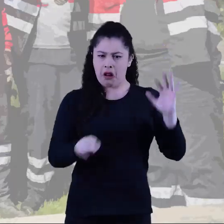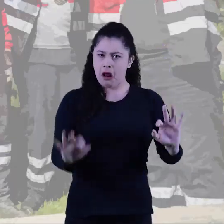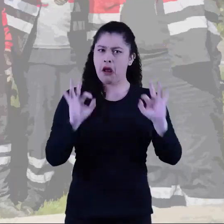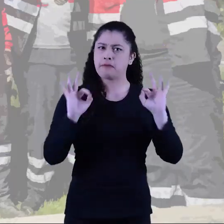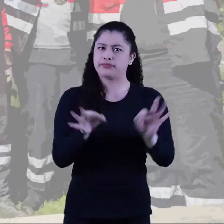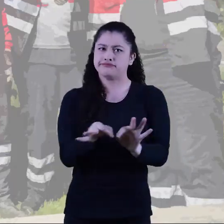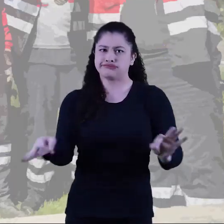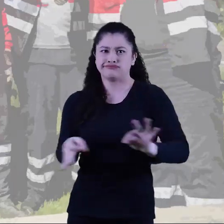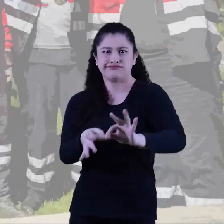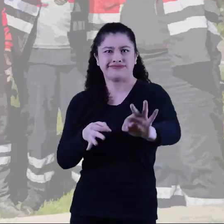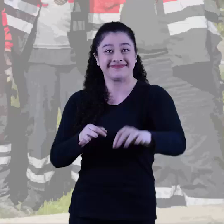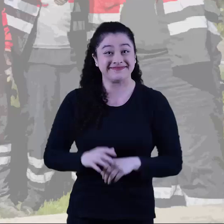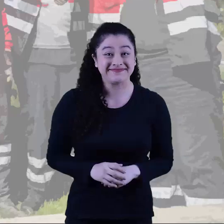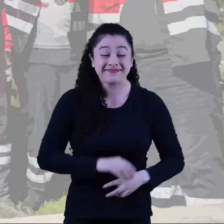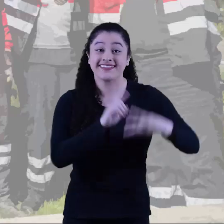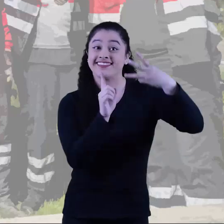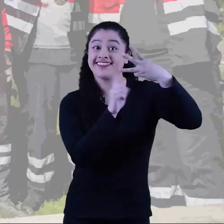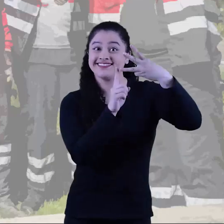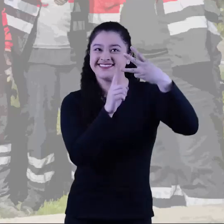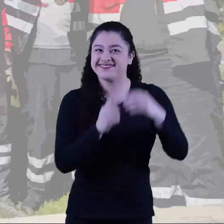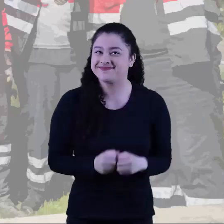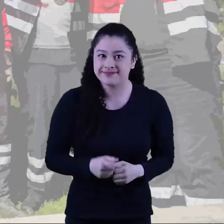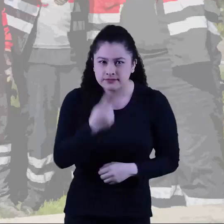lado para que se vea simétrico.